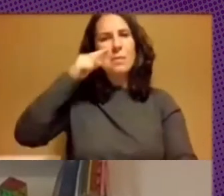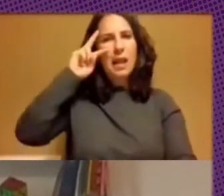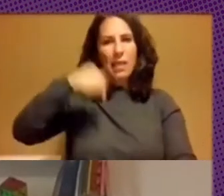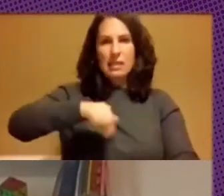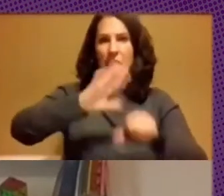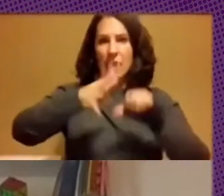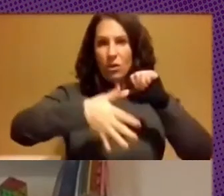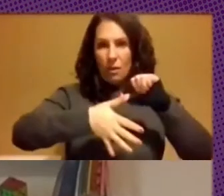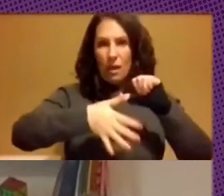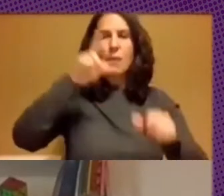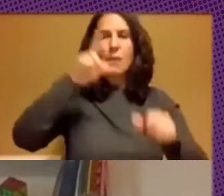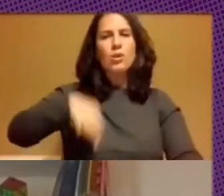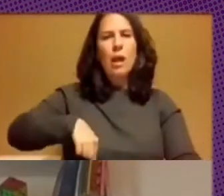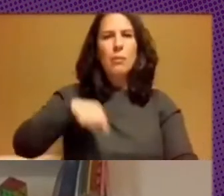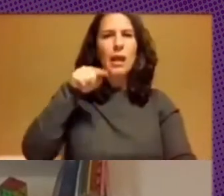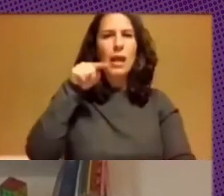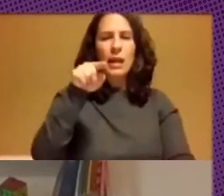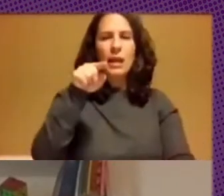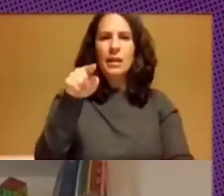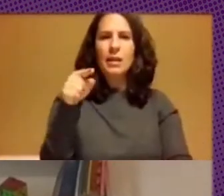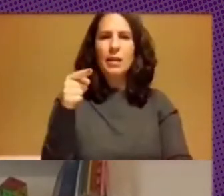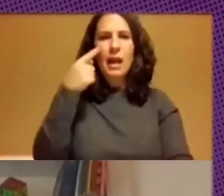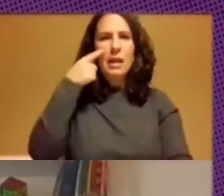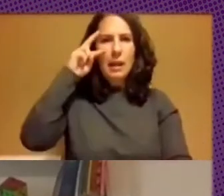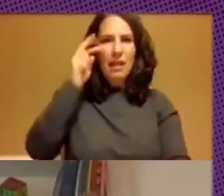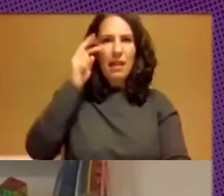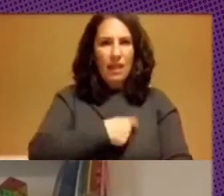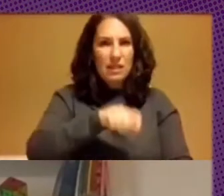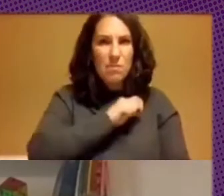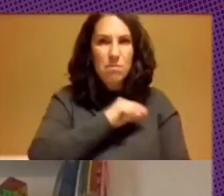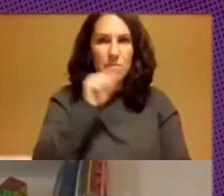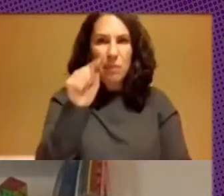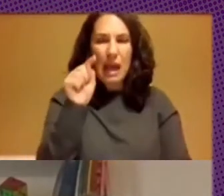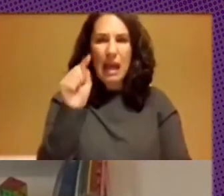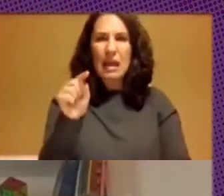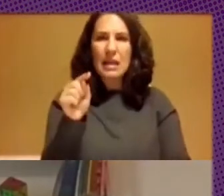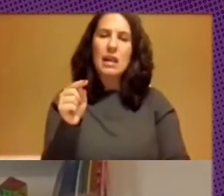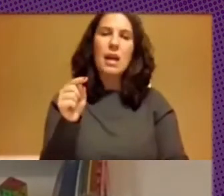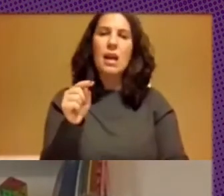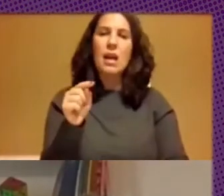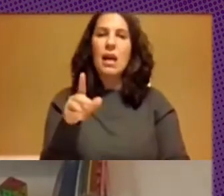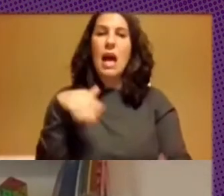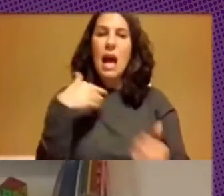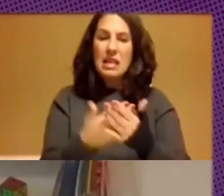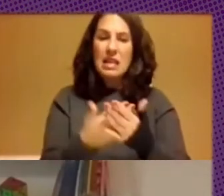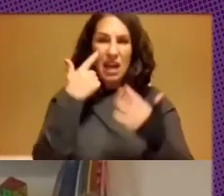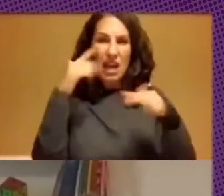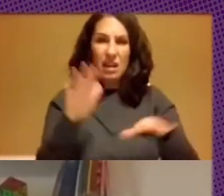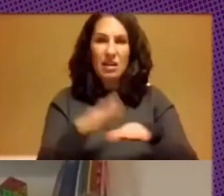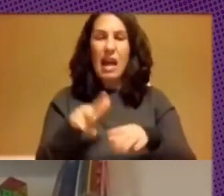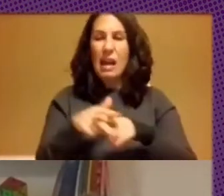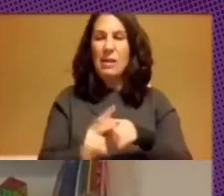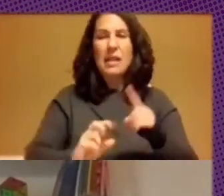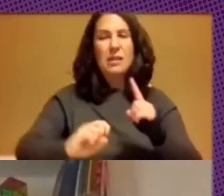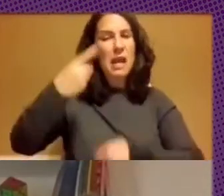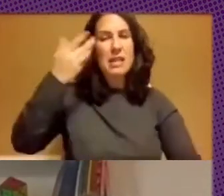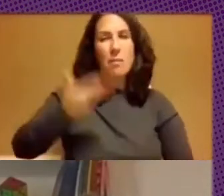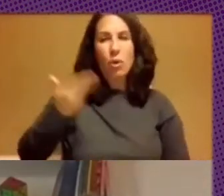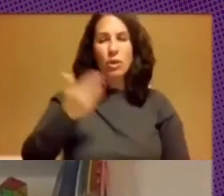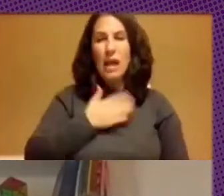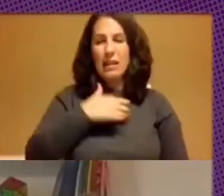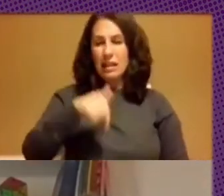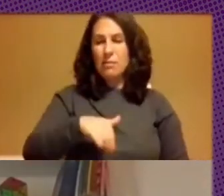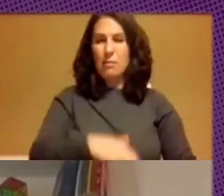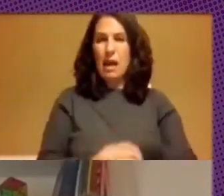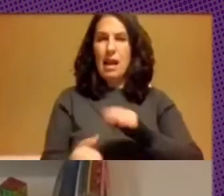sino también en la experiencia española de hecho de las herramientas más relevantes que utilizamos para la creación de